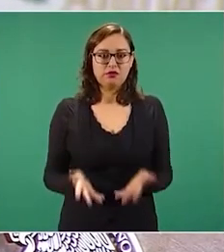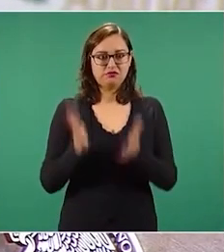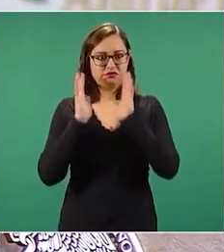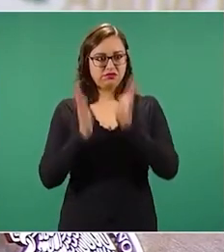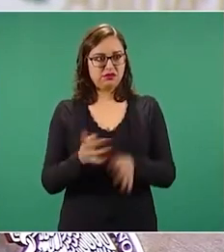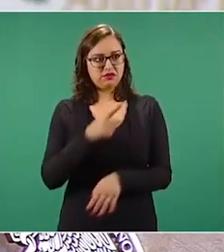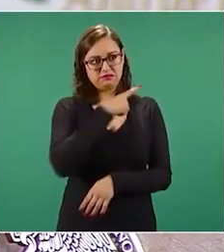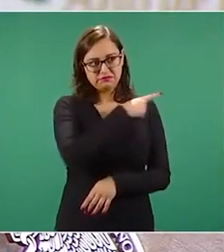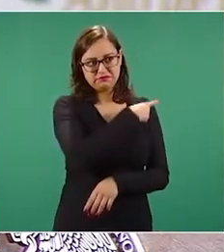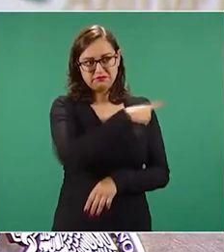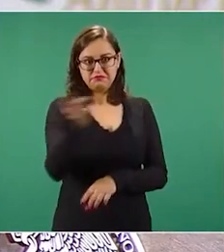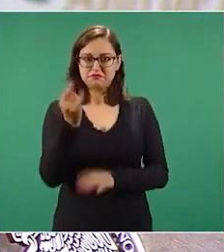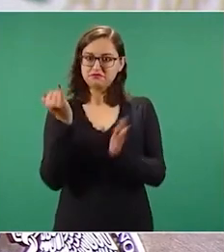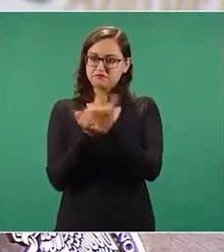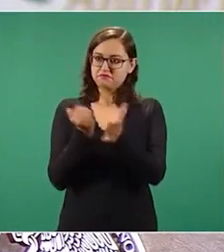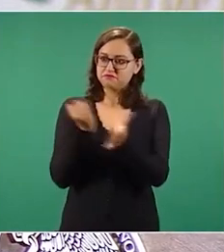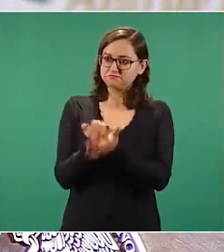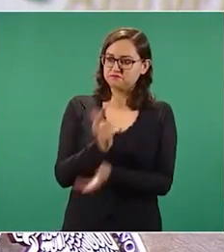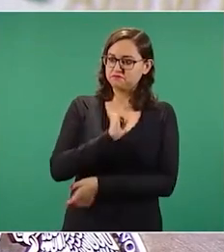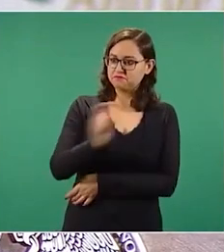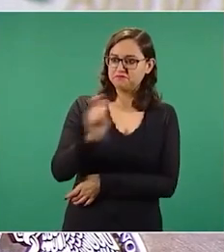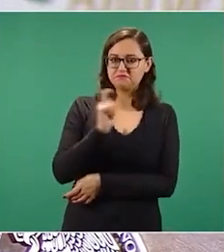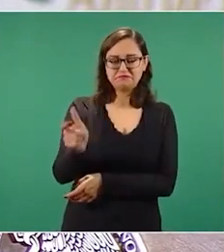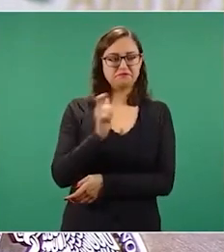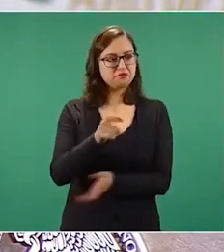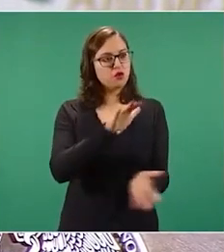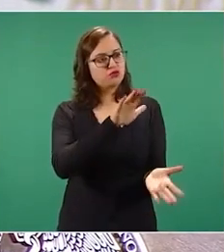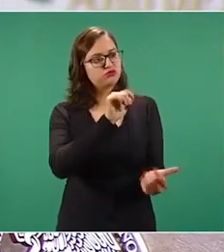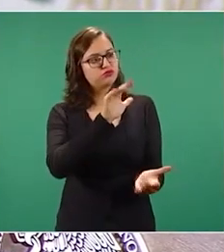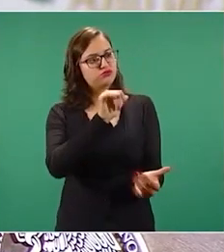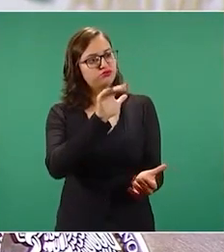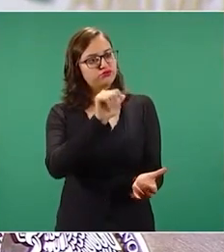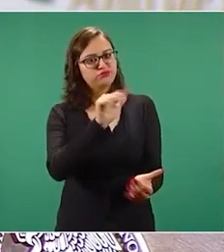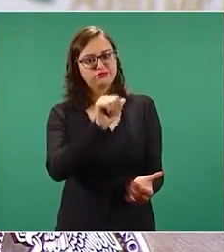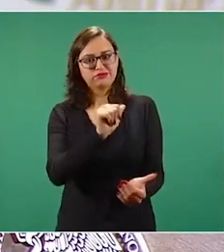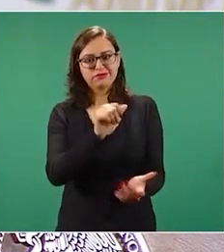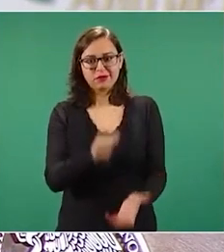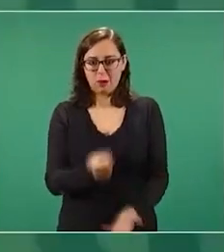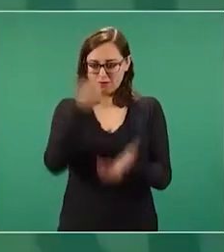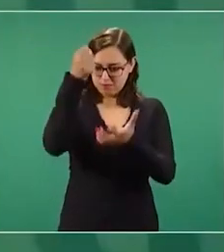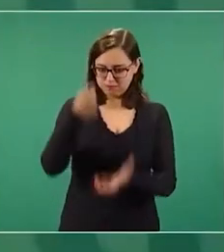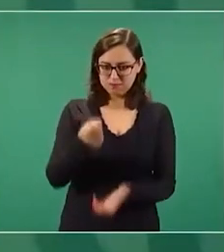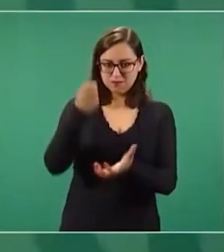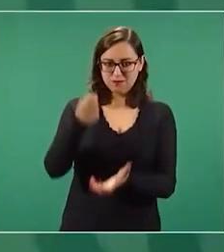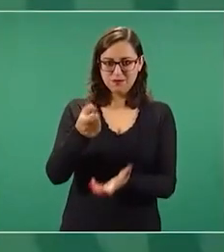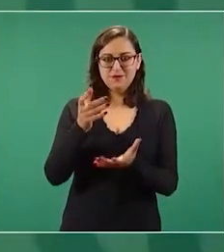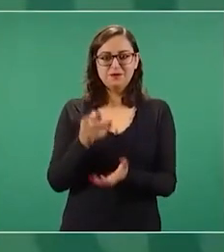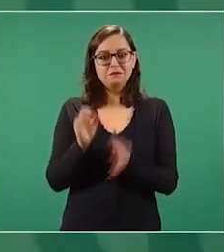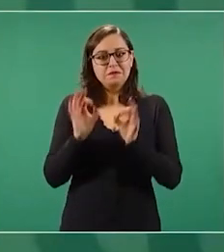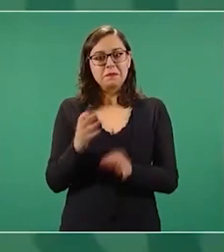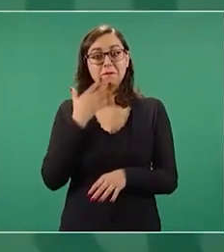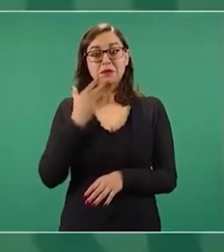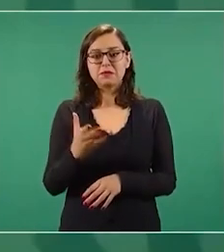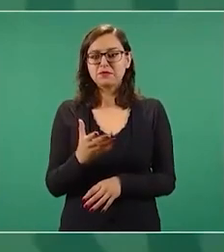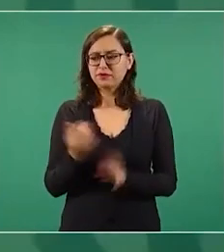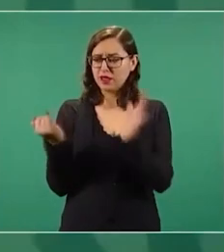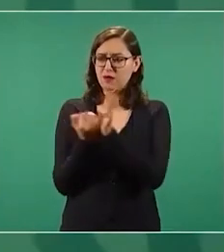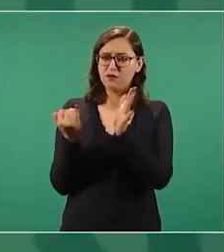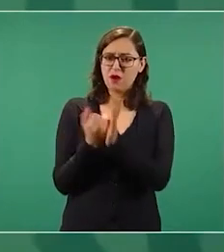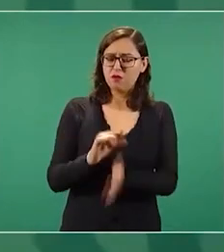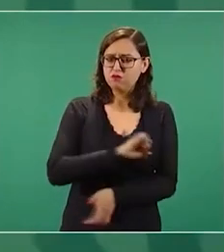no hay aumentos de impuestos pero también ya no hay estos fraudes fiscales